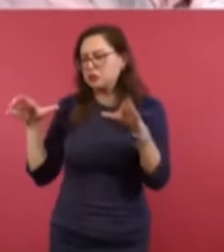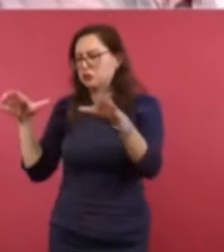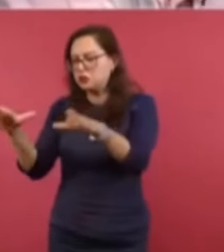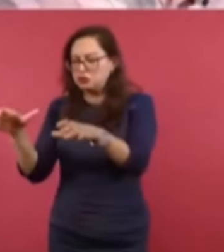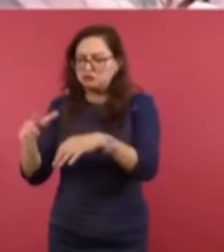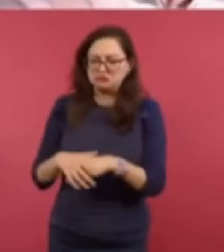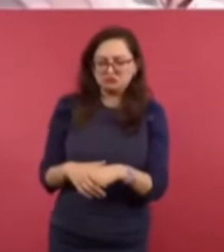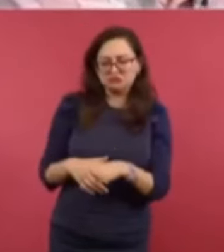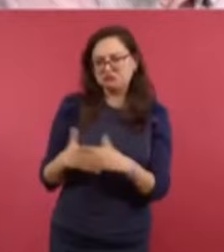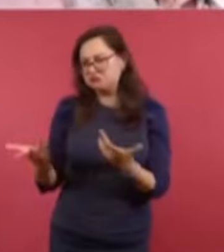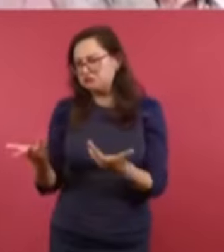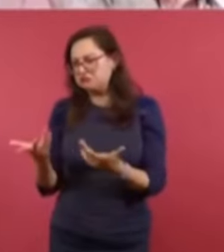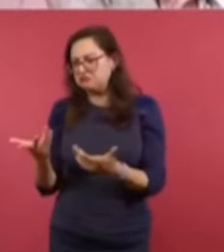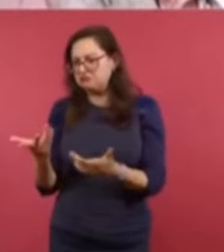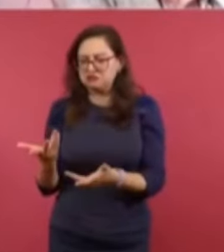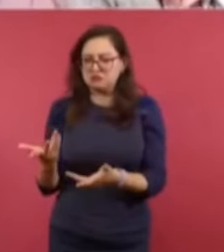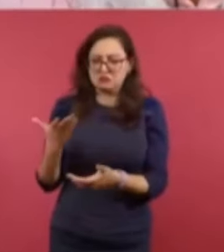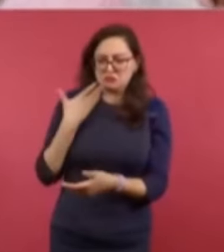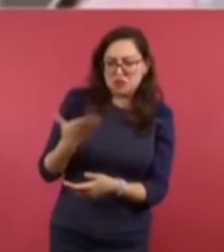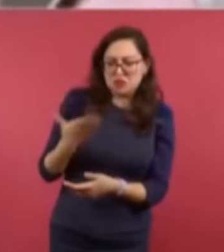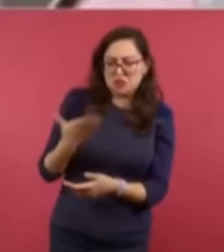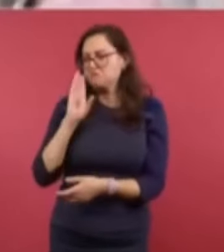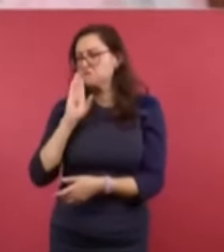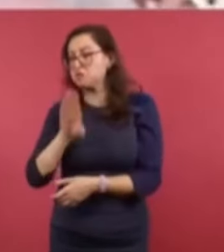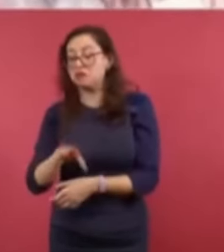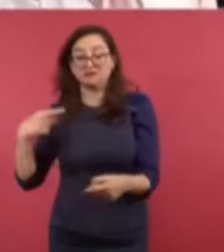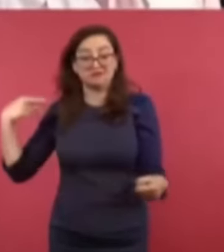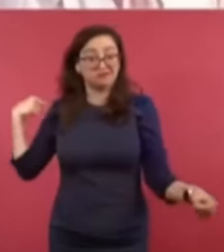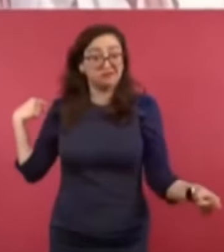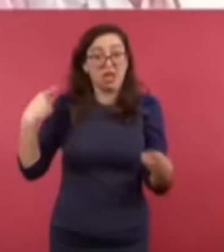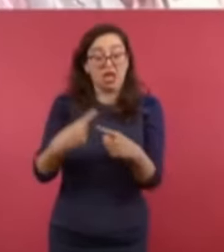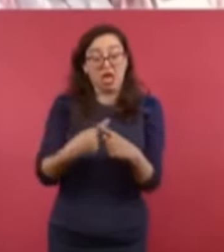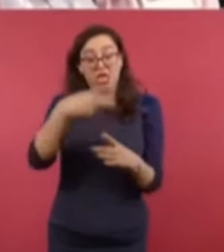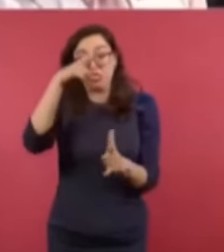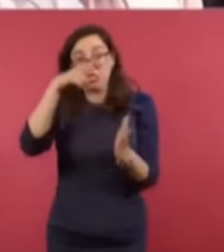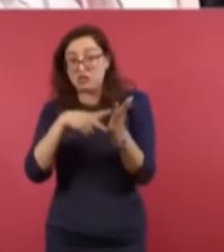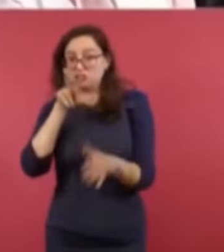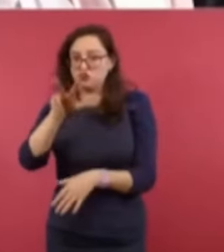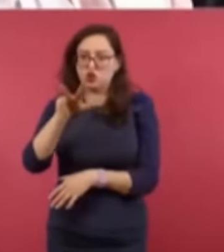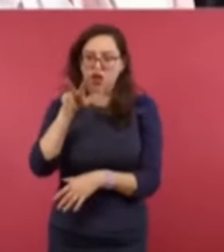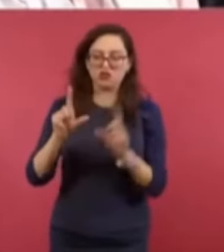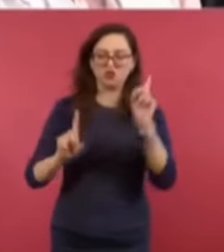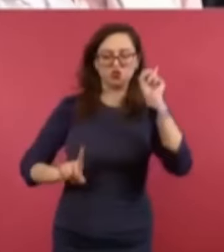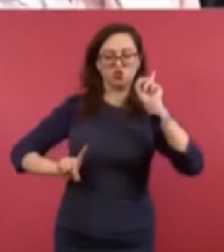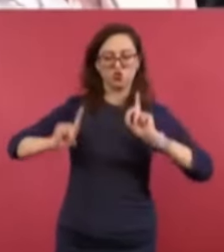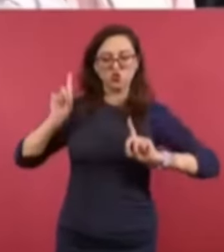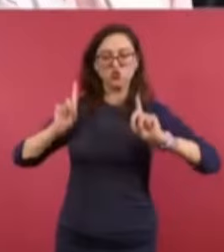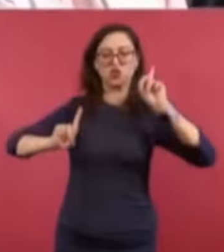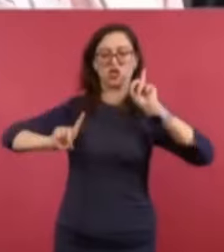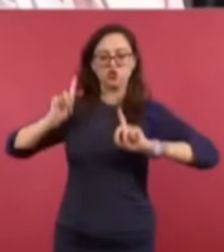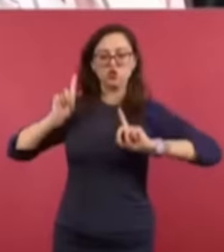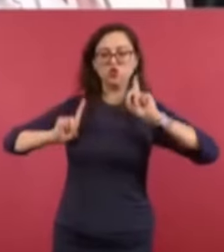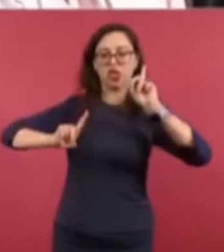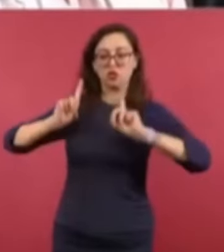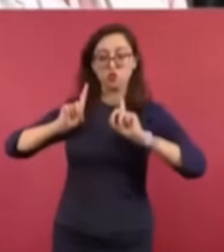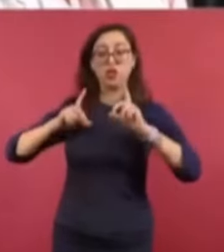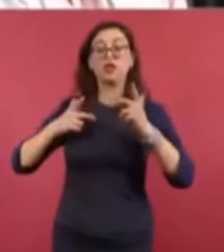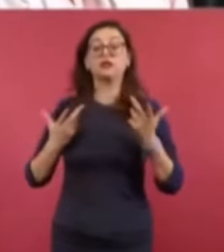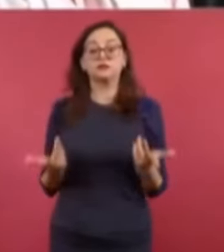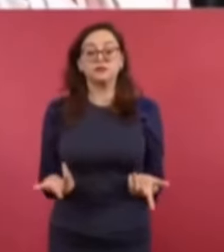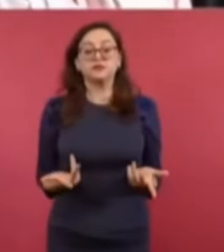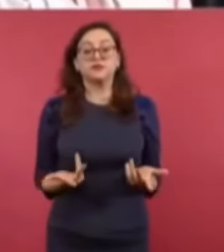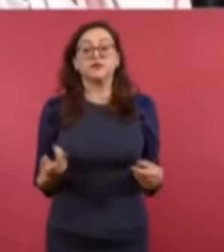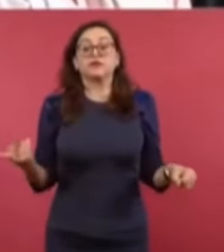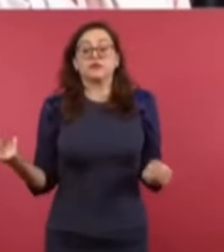Ulises Ruiz a sangre y plomo en 2006, y se especuló sobre la posibilidad, se convirtió en leyenda en